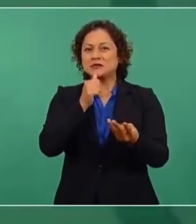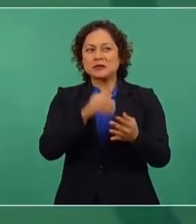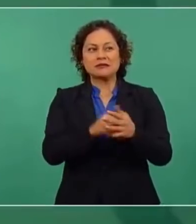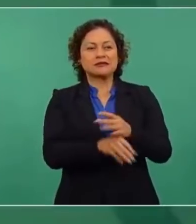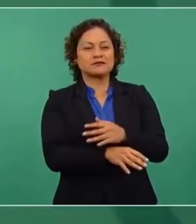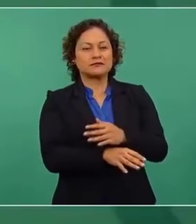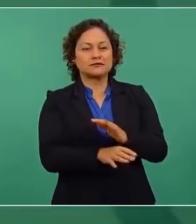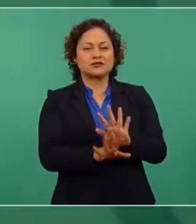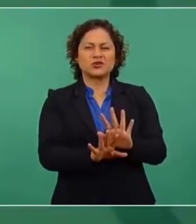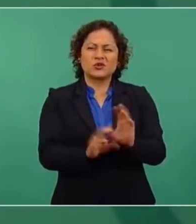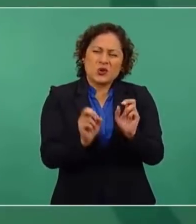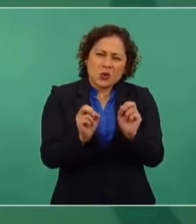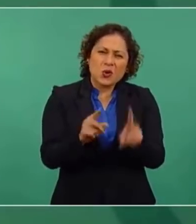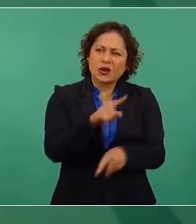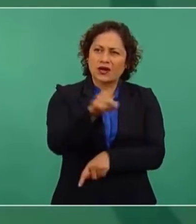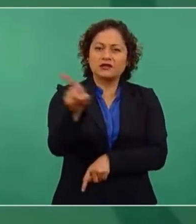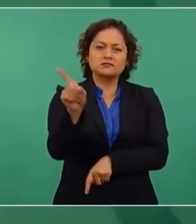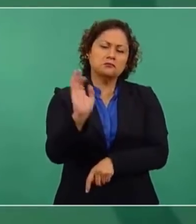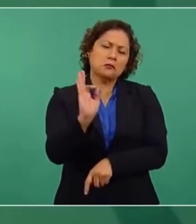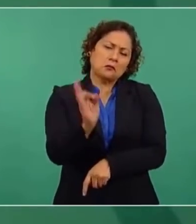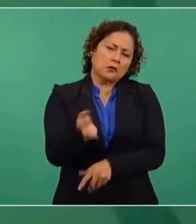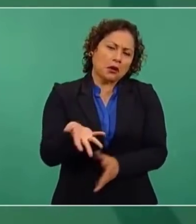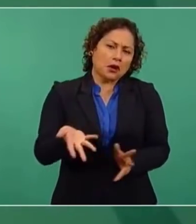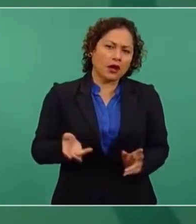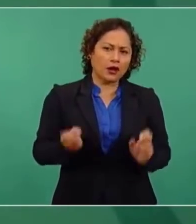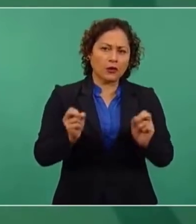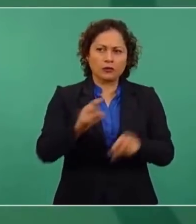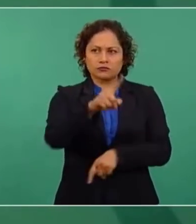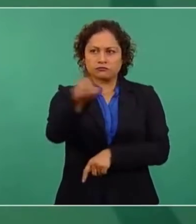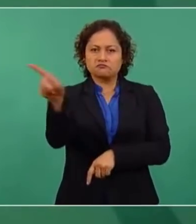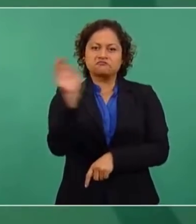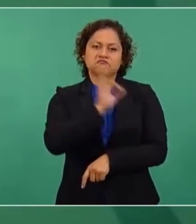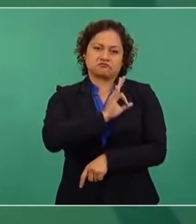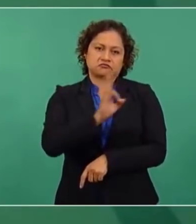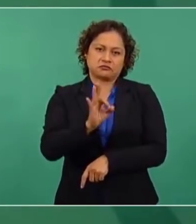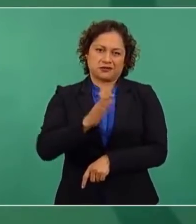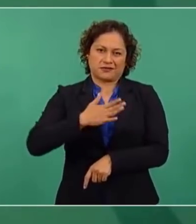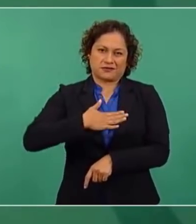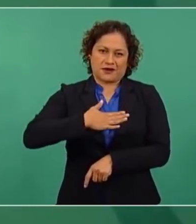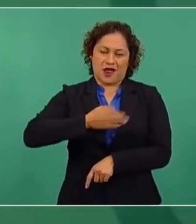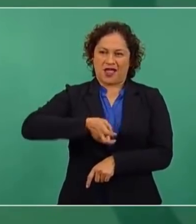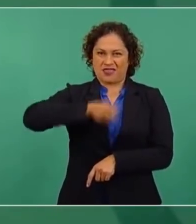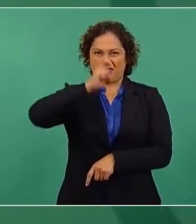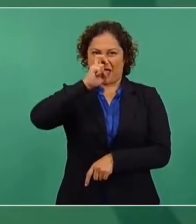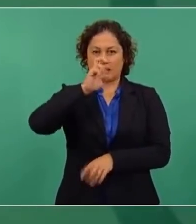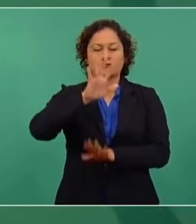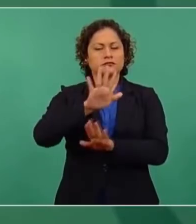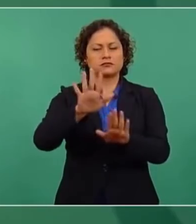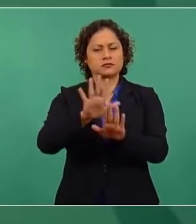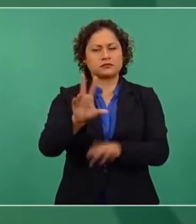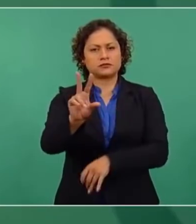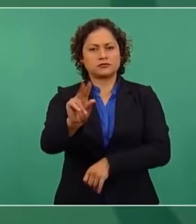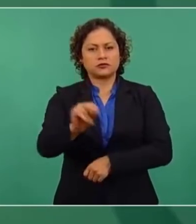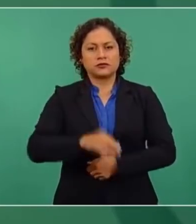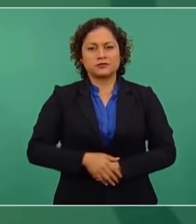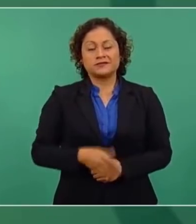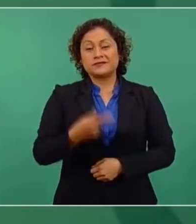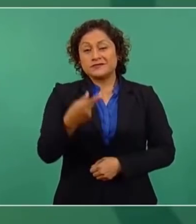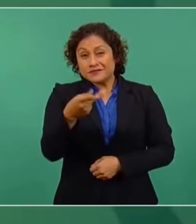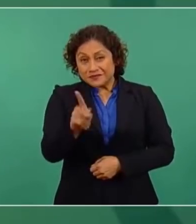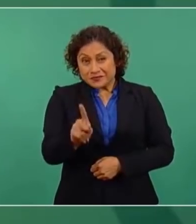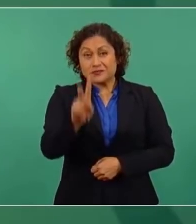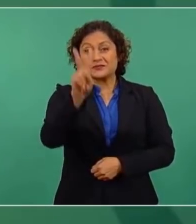ser tan estrictos, tan radicales, pero son mínimas.